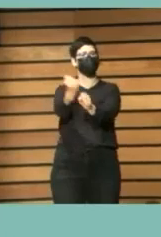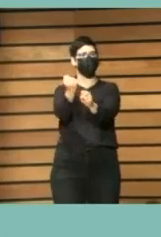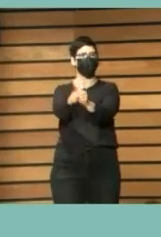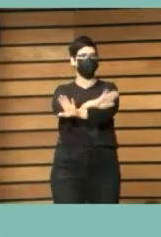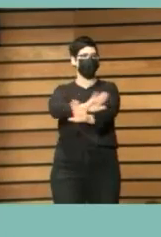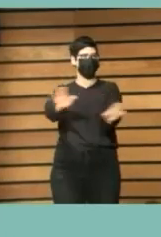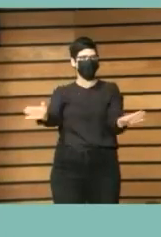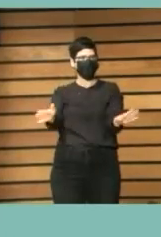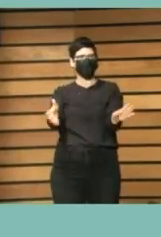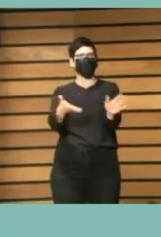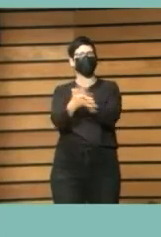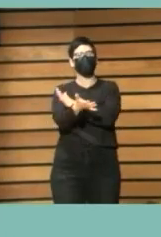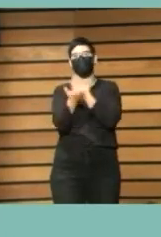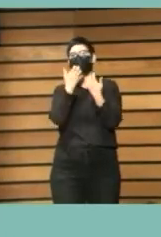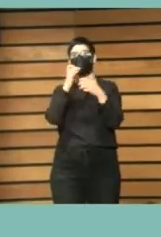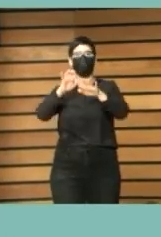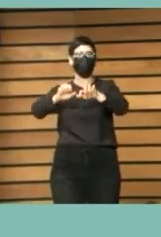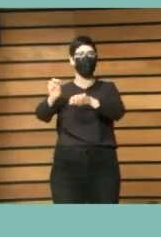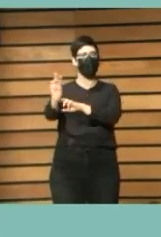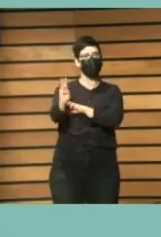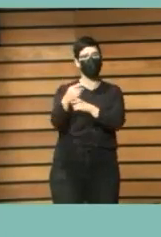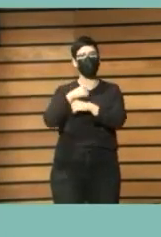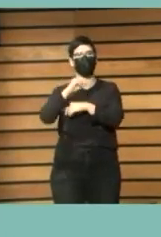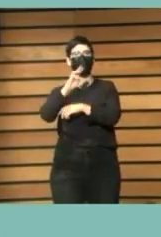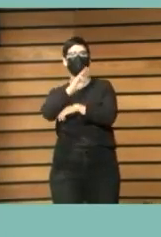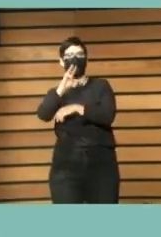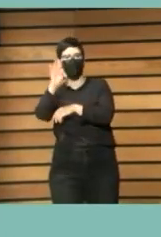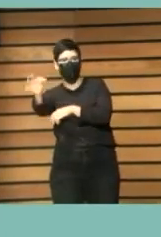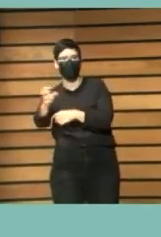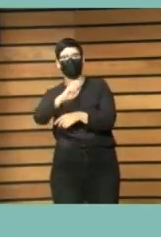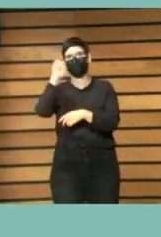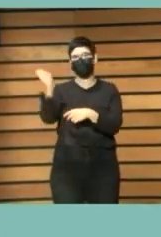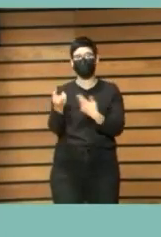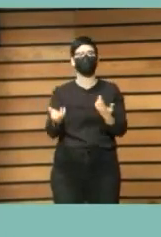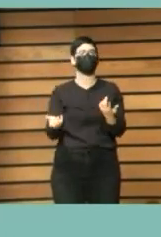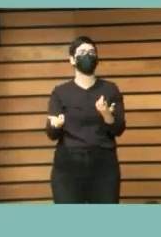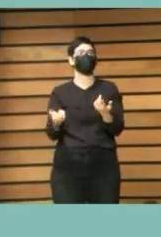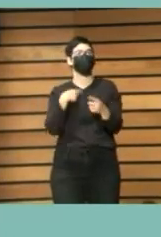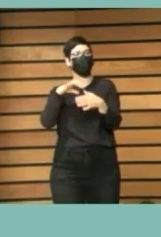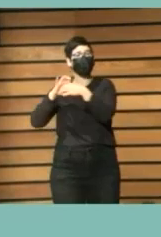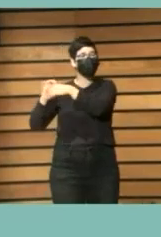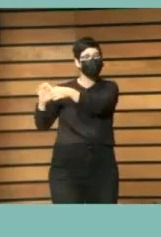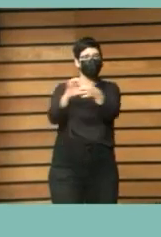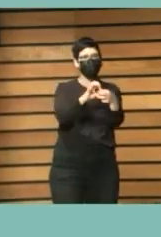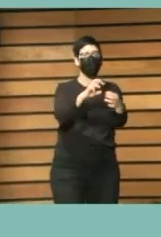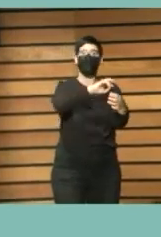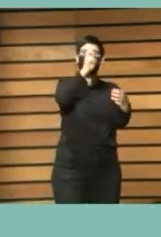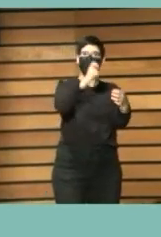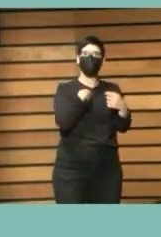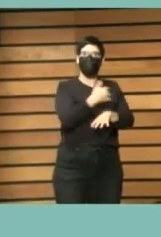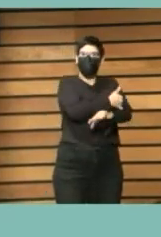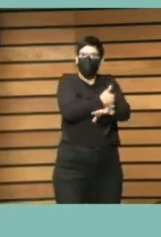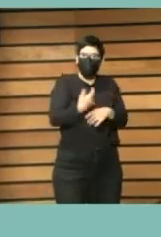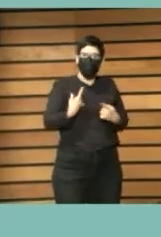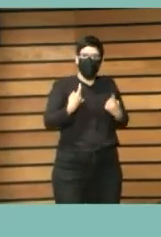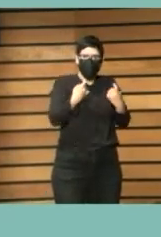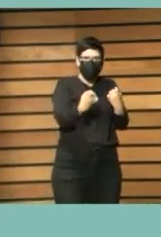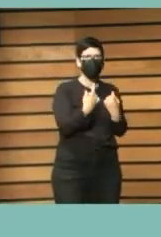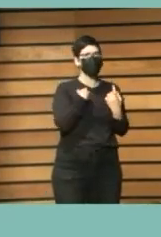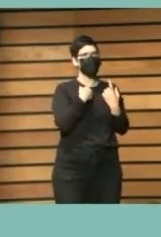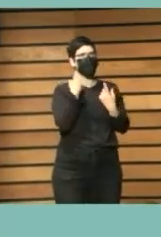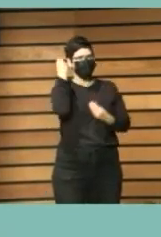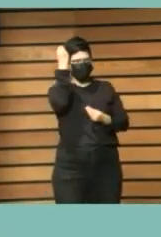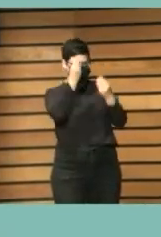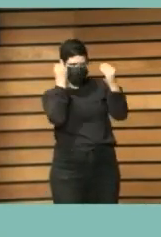se han centrado en otros aspectos de la competencia digital crítica vinculada con la ciudadanía con el ejercicio ciudadano crítico